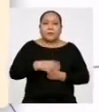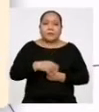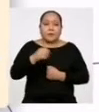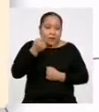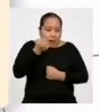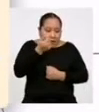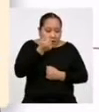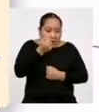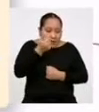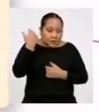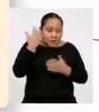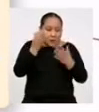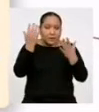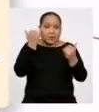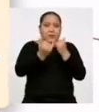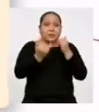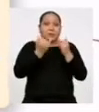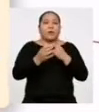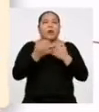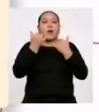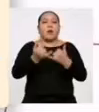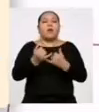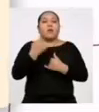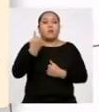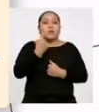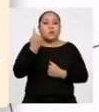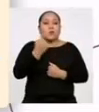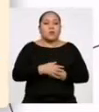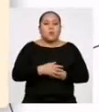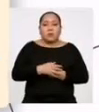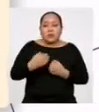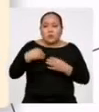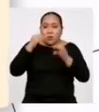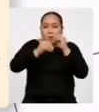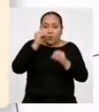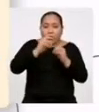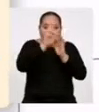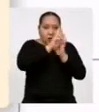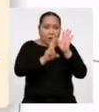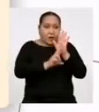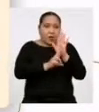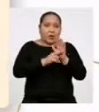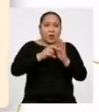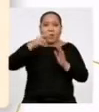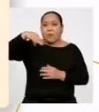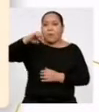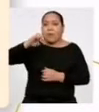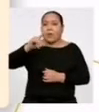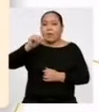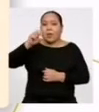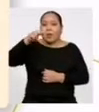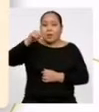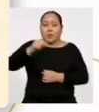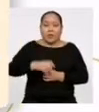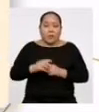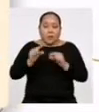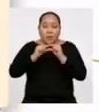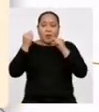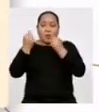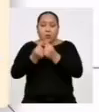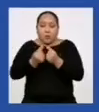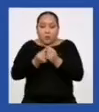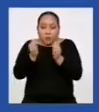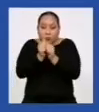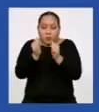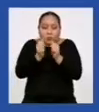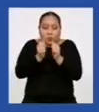ya casi hemos terminado Ahora solo nos toca aplicar la fórmula de la mediana para datos agrupados con